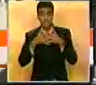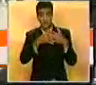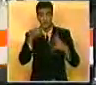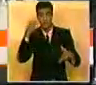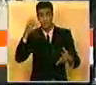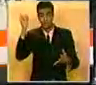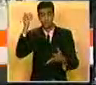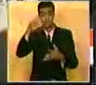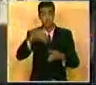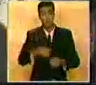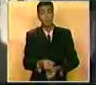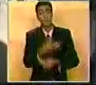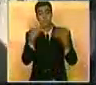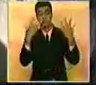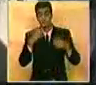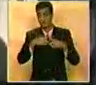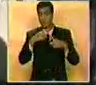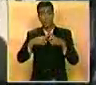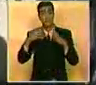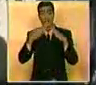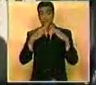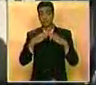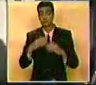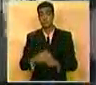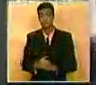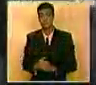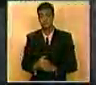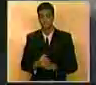a un puesto policial y varias casas.